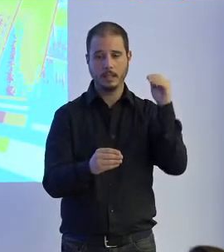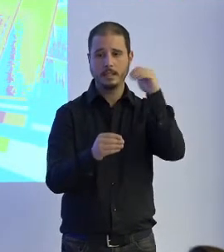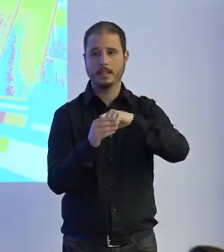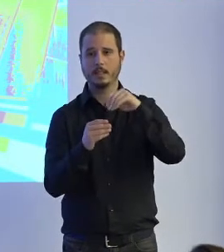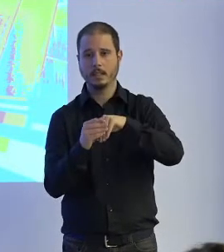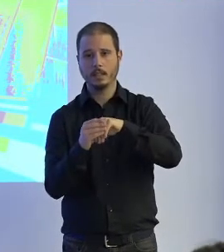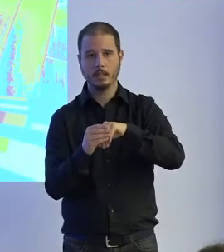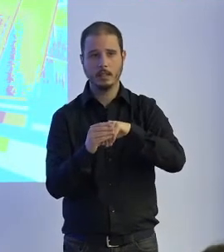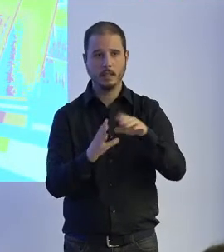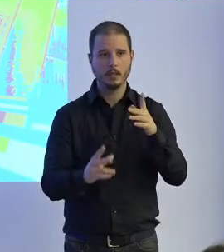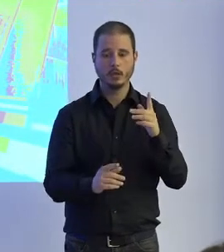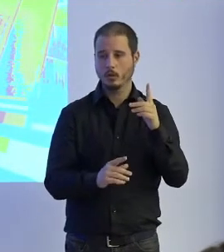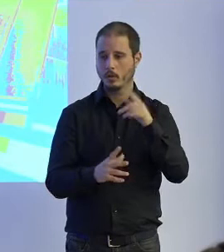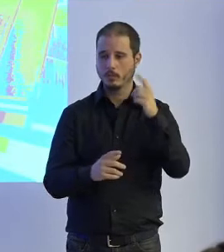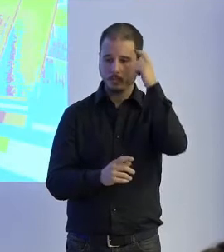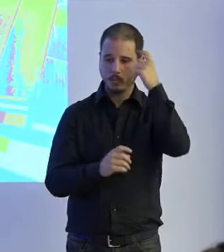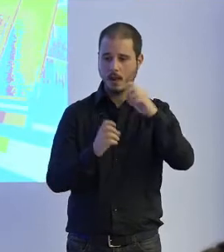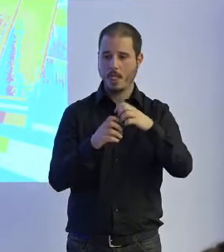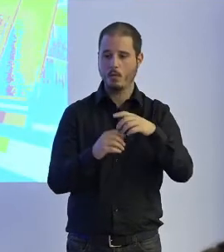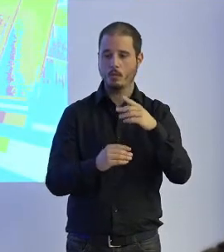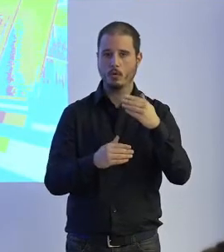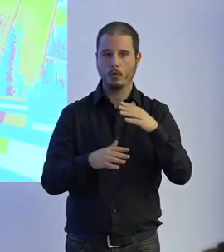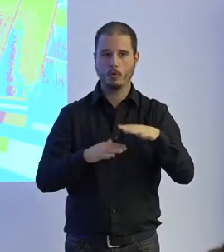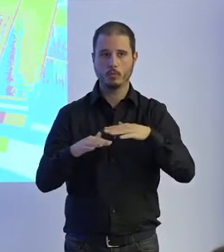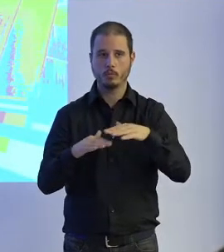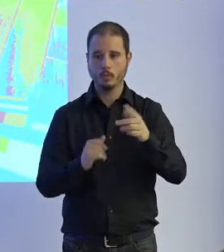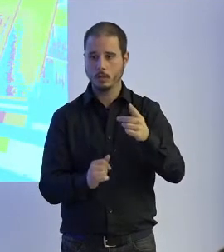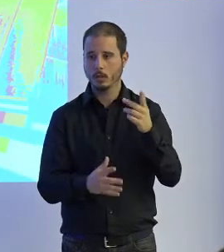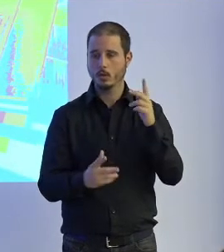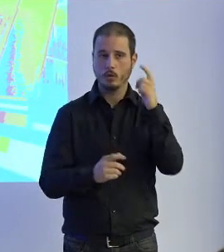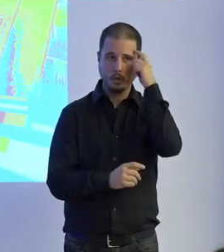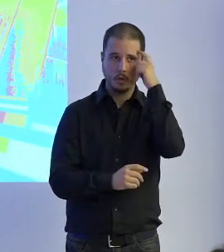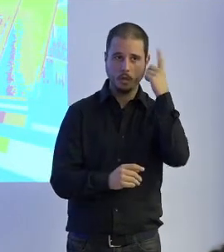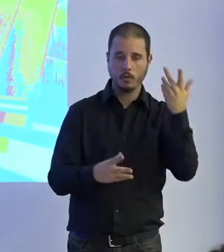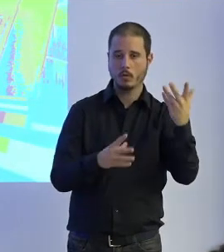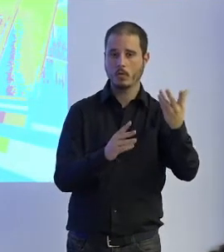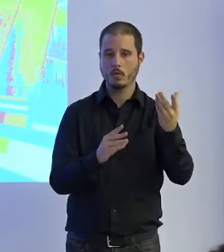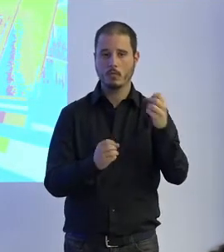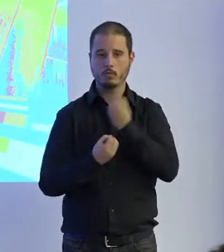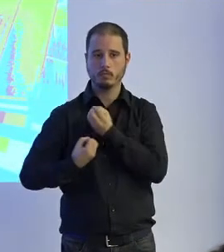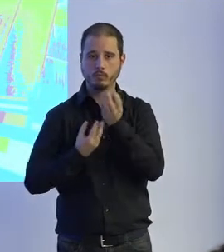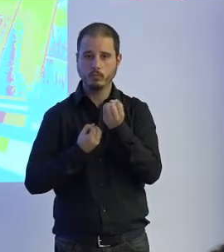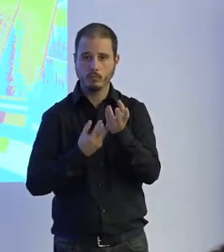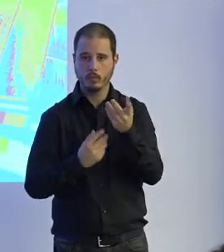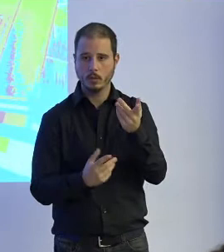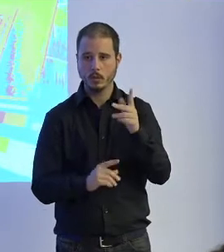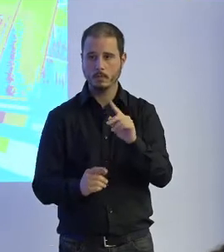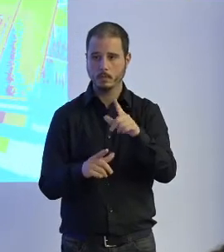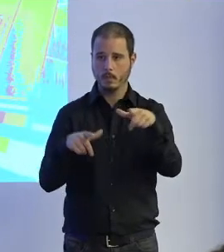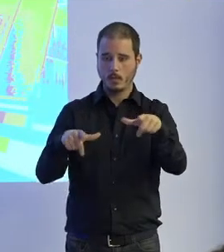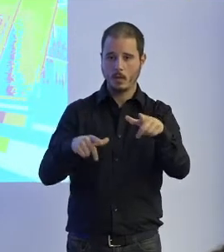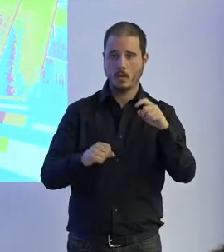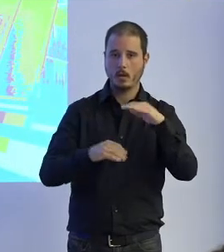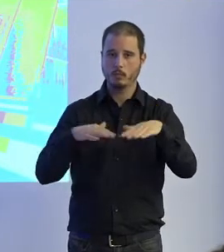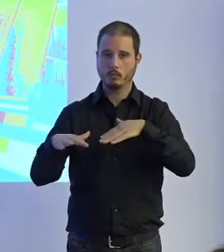rehabilitación neuromotora con la rehabilitación cognitiva y un sistema de gestión de información ¿para qué? para lograr rehabilitación neuromotora en